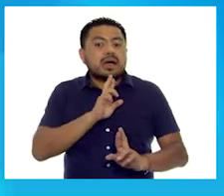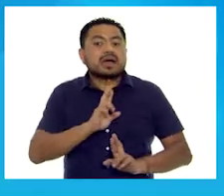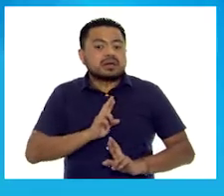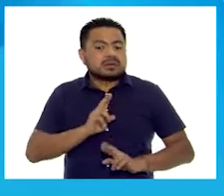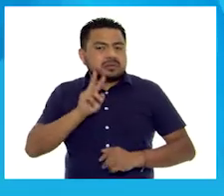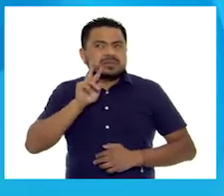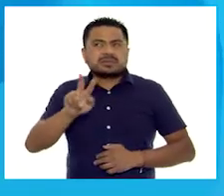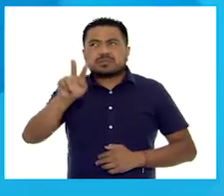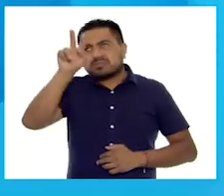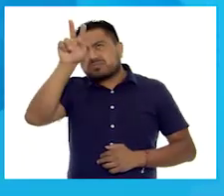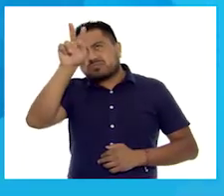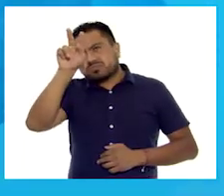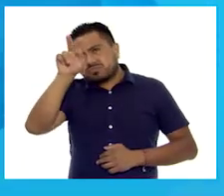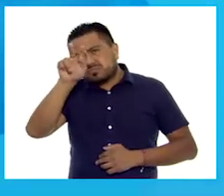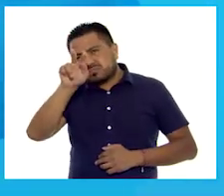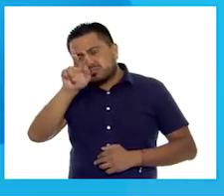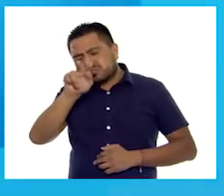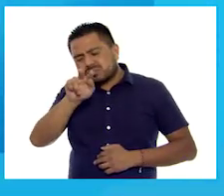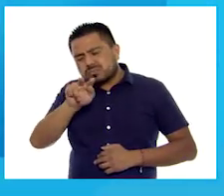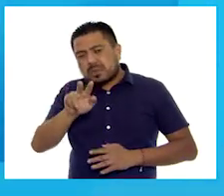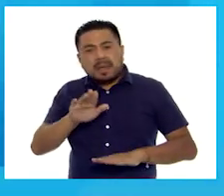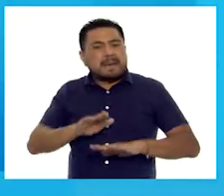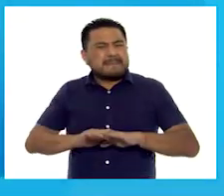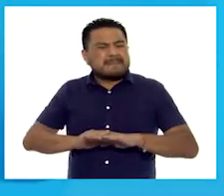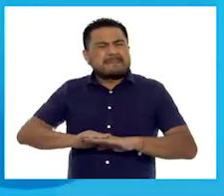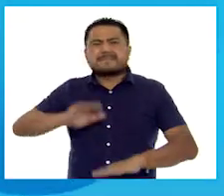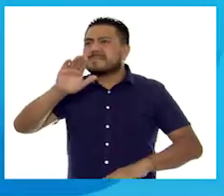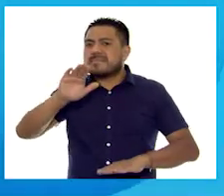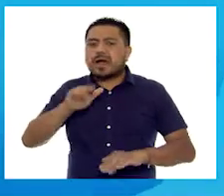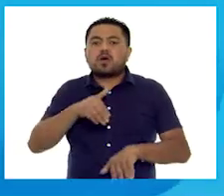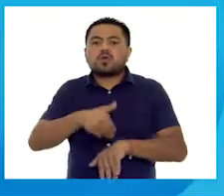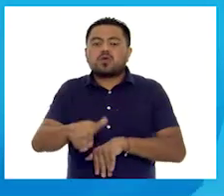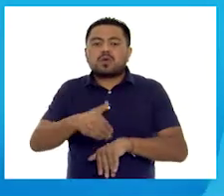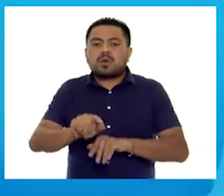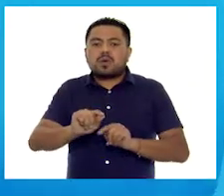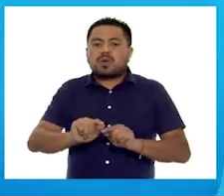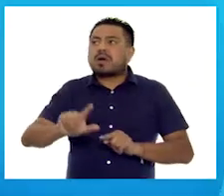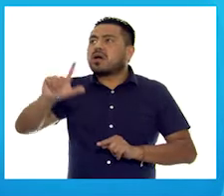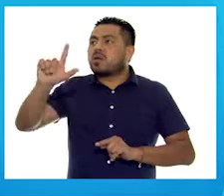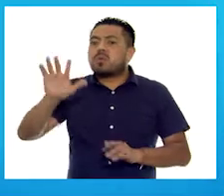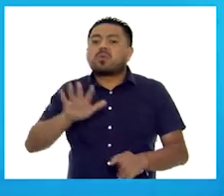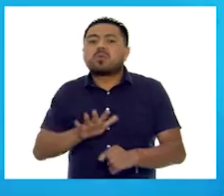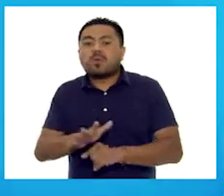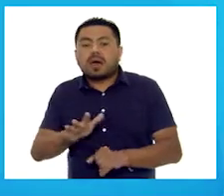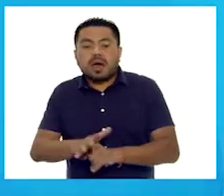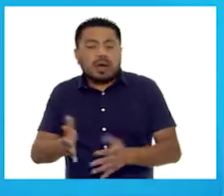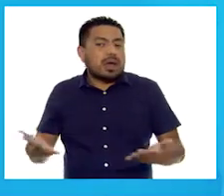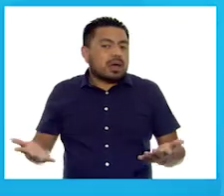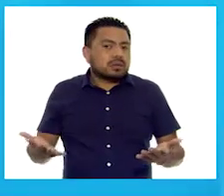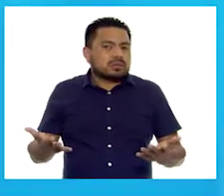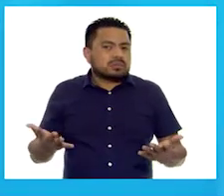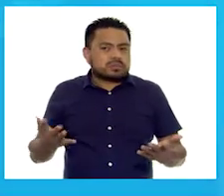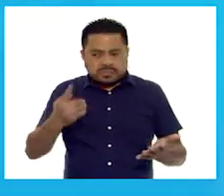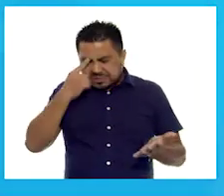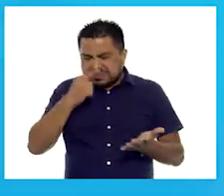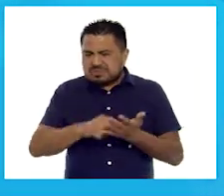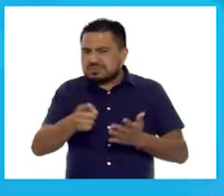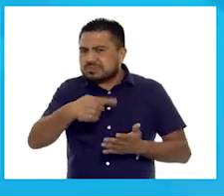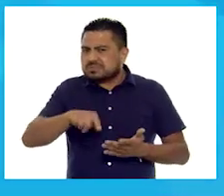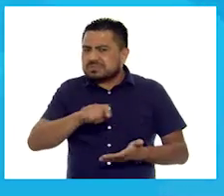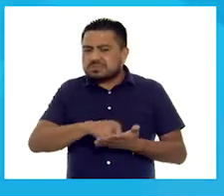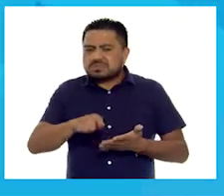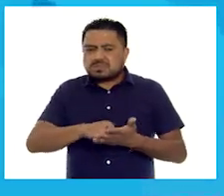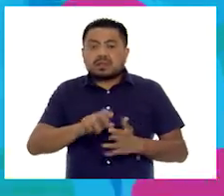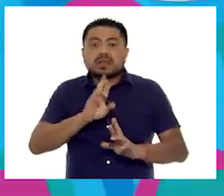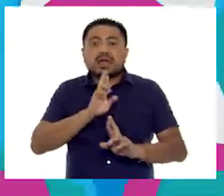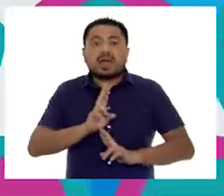Observen bien la tabla. ¿Qué alimentos se consumían más? Yo creo que ya la están haciendo. ¿Tenemos